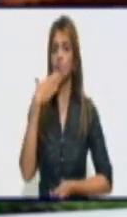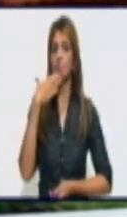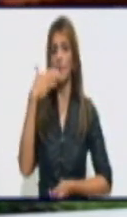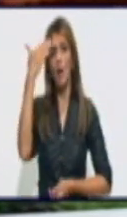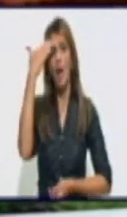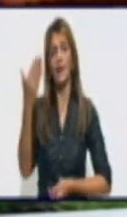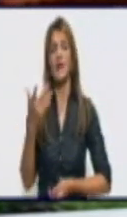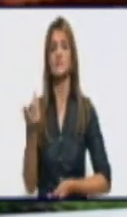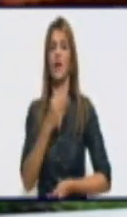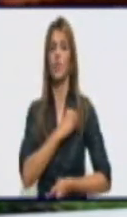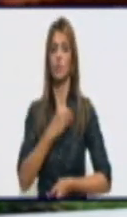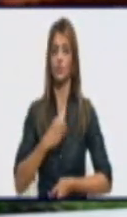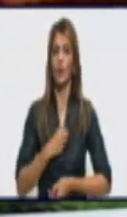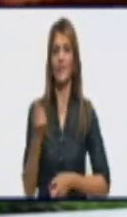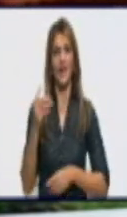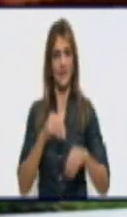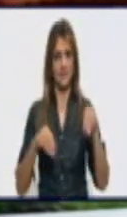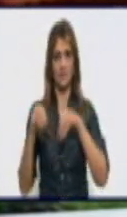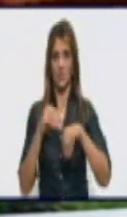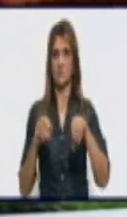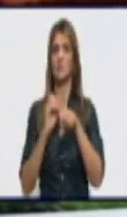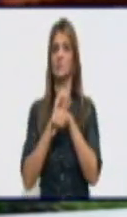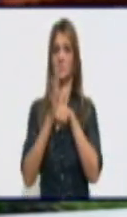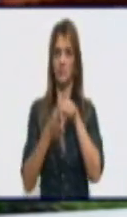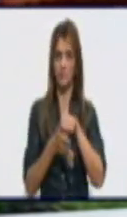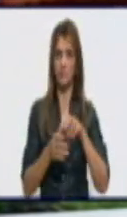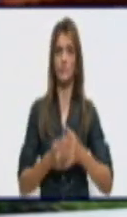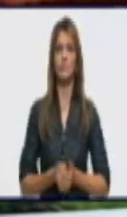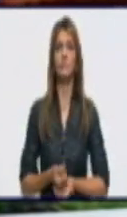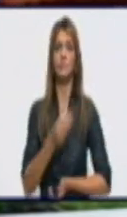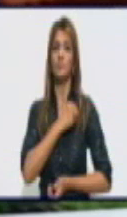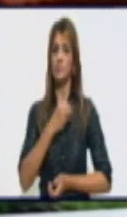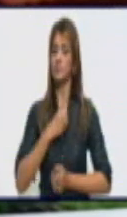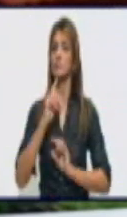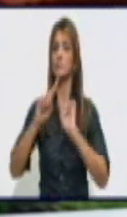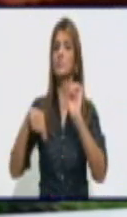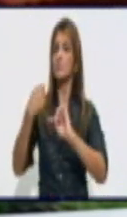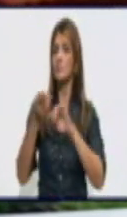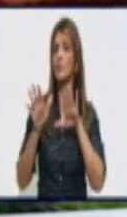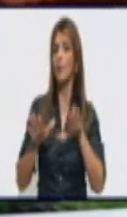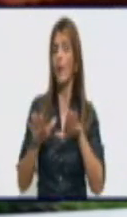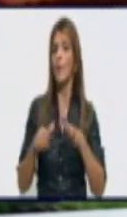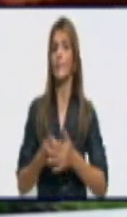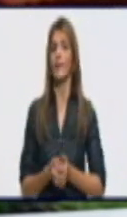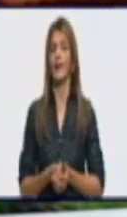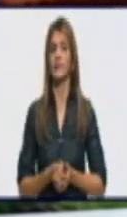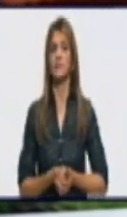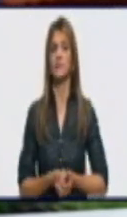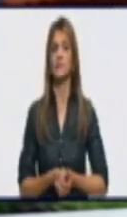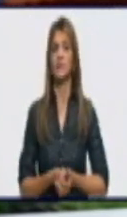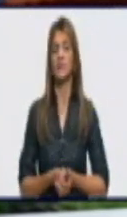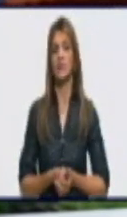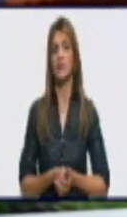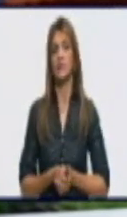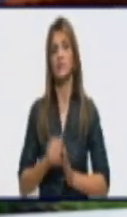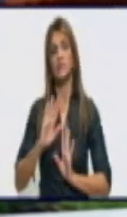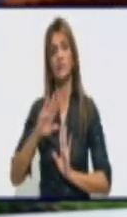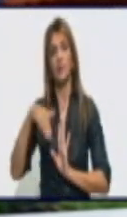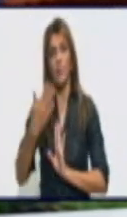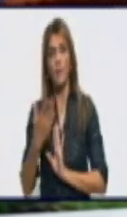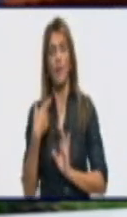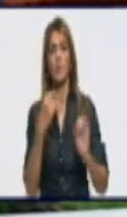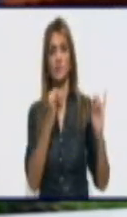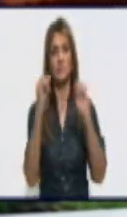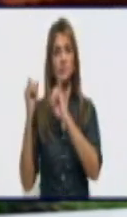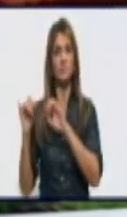epidemiológica, vamos a seguir hablando. A la doctora le vamos a estar esperando mañana, como es habitual. Le propongo una pausa, y al regreso estar conociendo detalles en cuanto a la